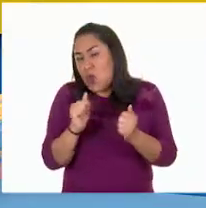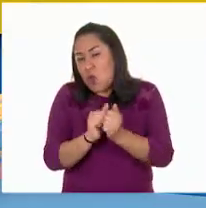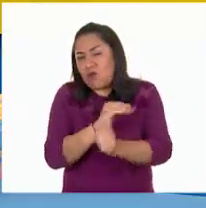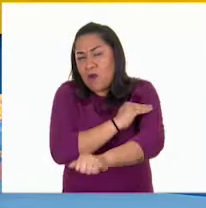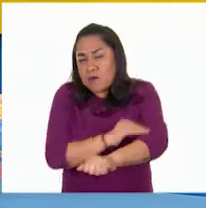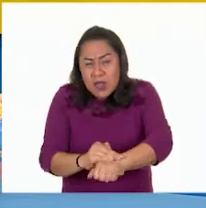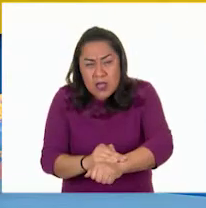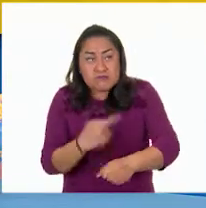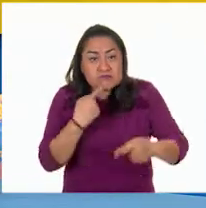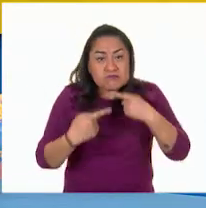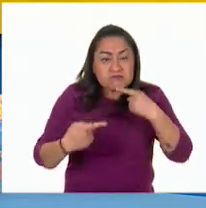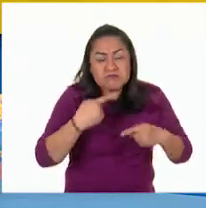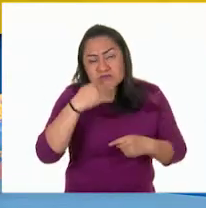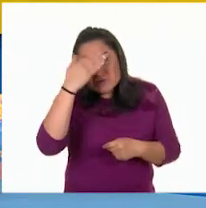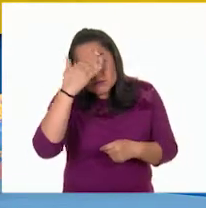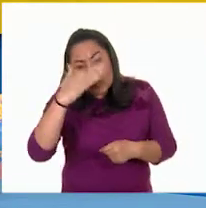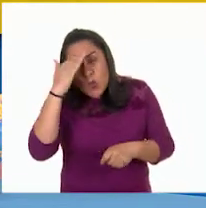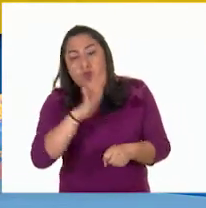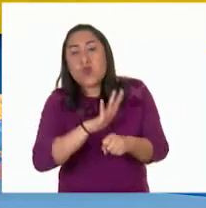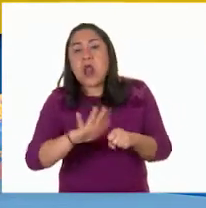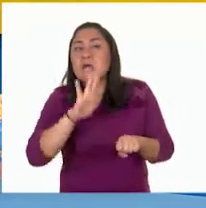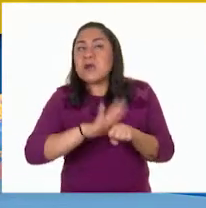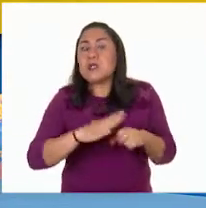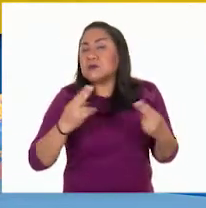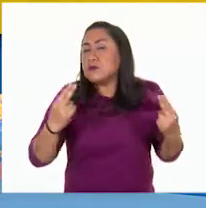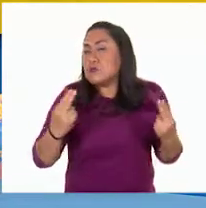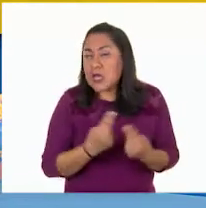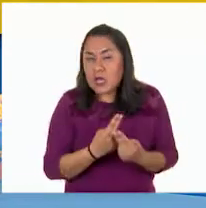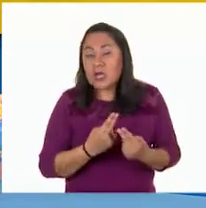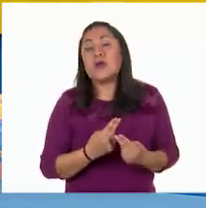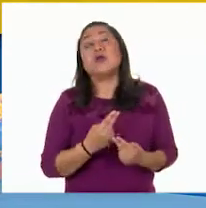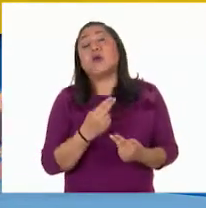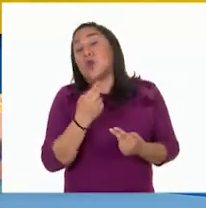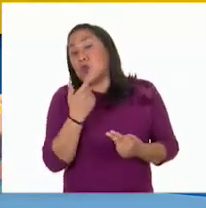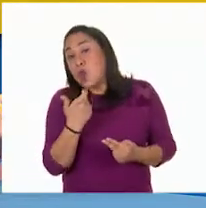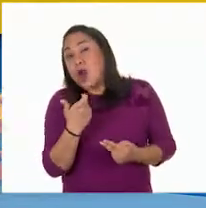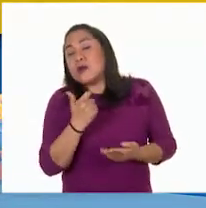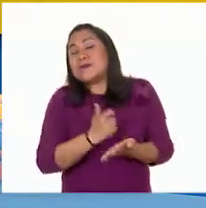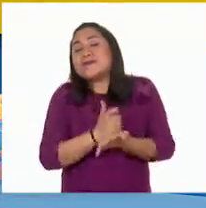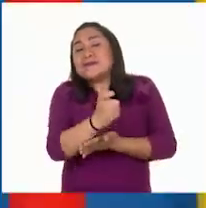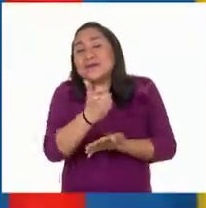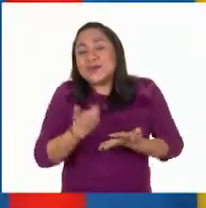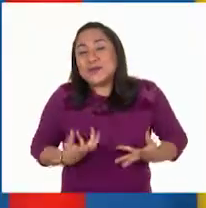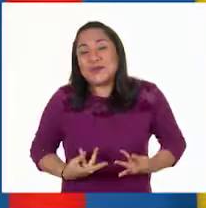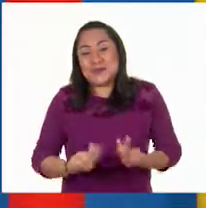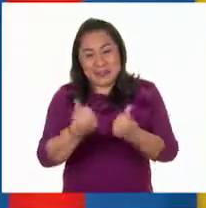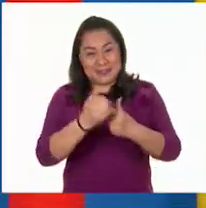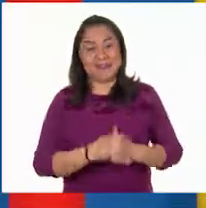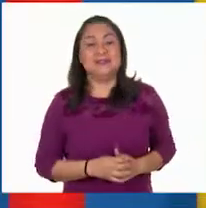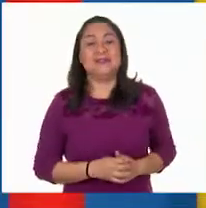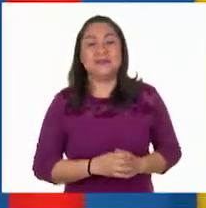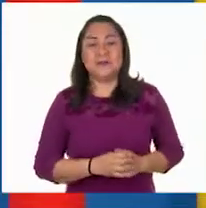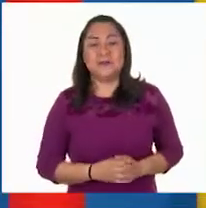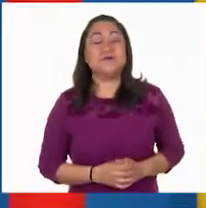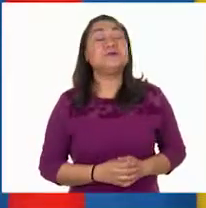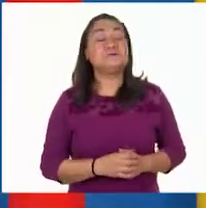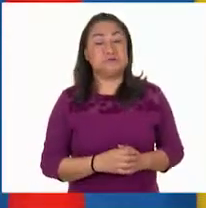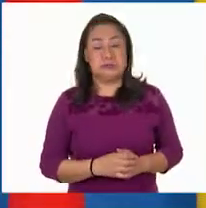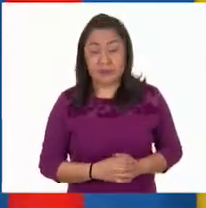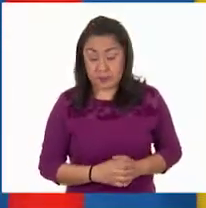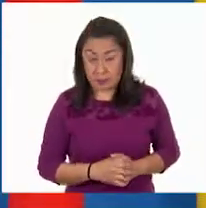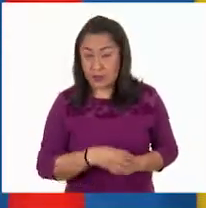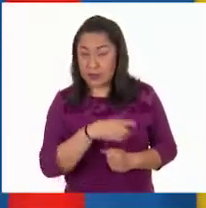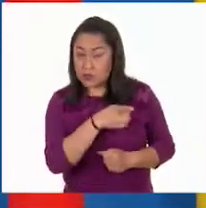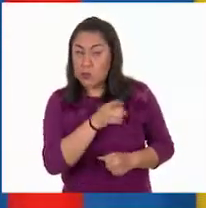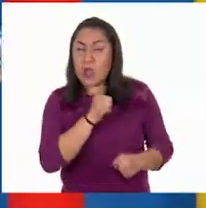muy bien identificadas cuáles son nuestras necesidades y cuánto dinero invertimos en ella. Y así también tienes